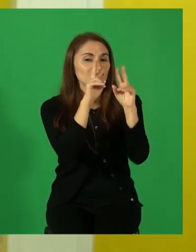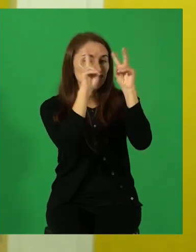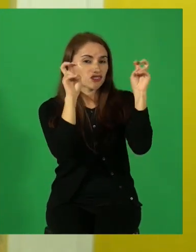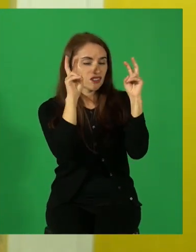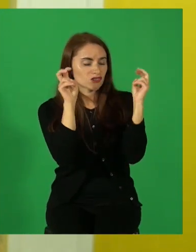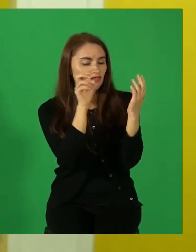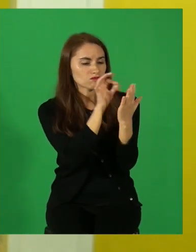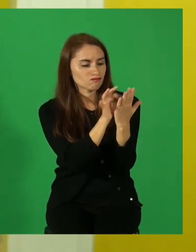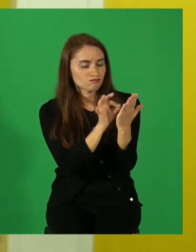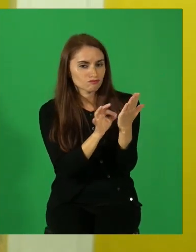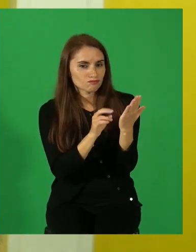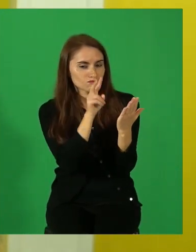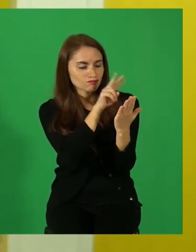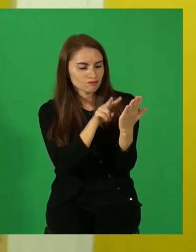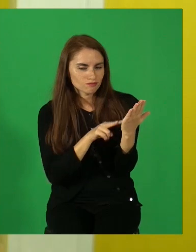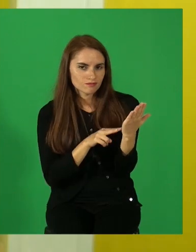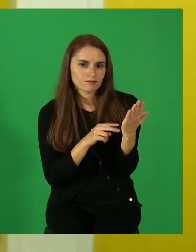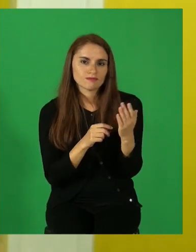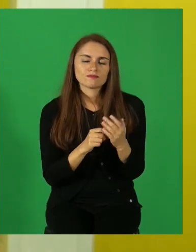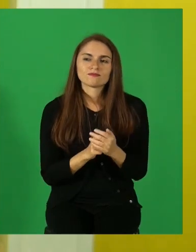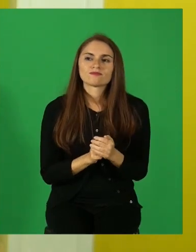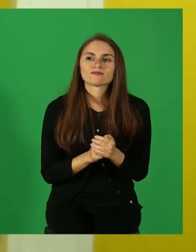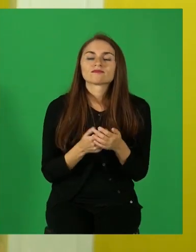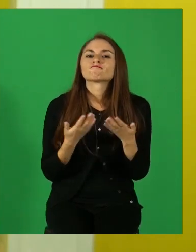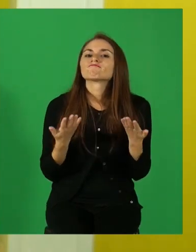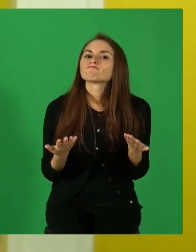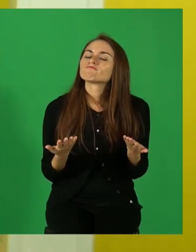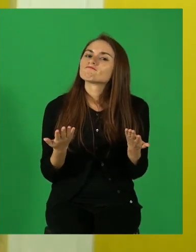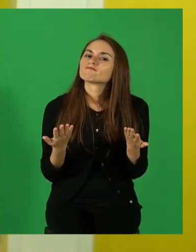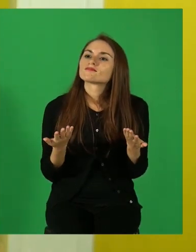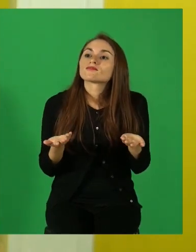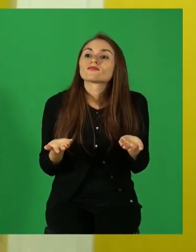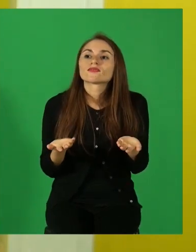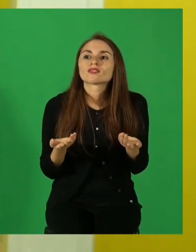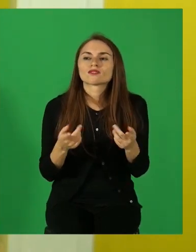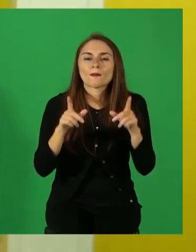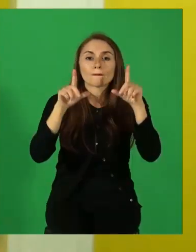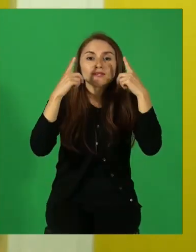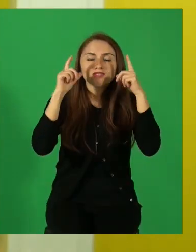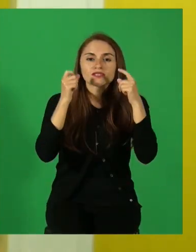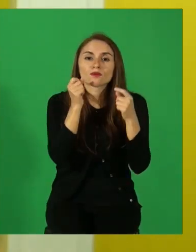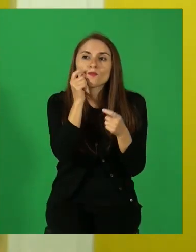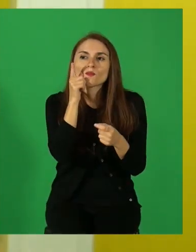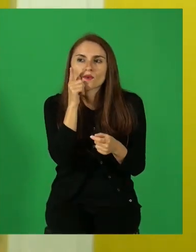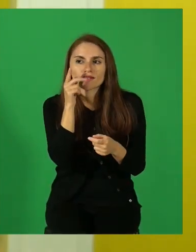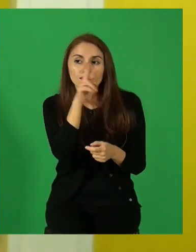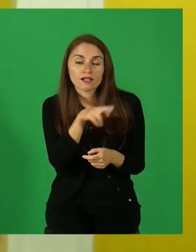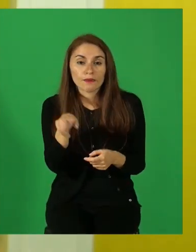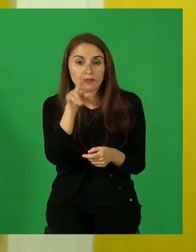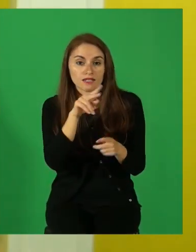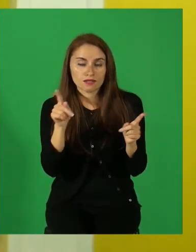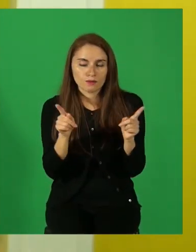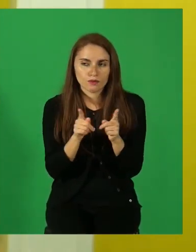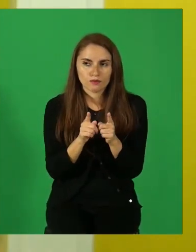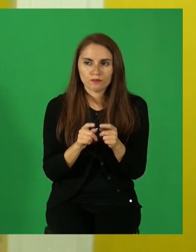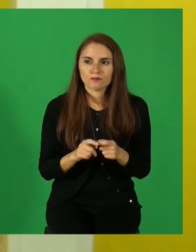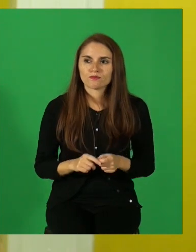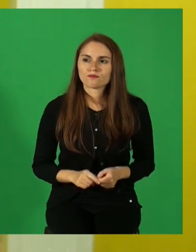Bien, entonces, ¿cuáles son estos personajes que hemos revisado hasta ahora?